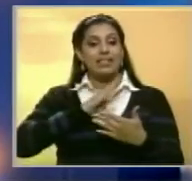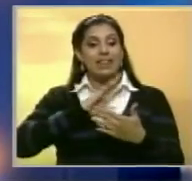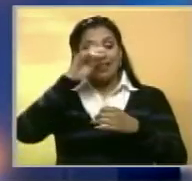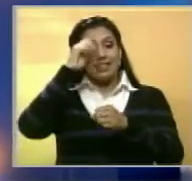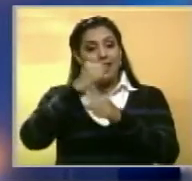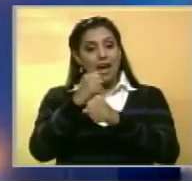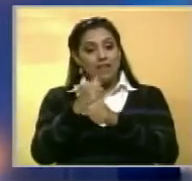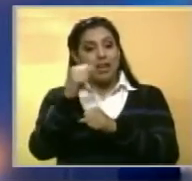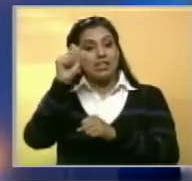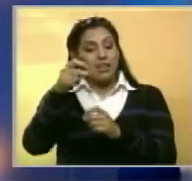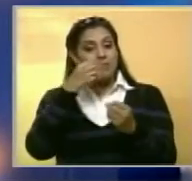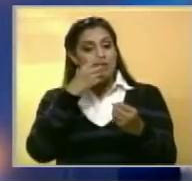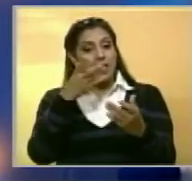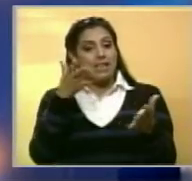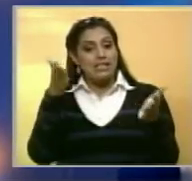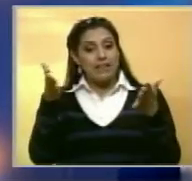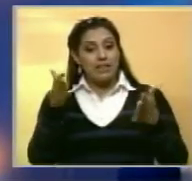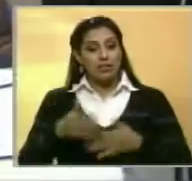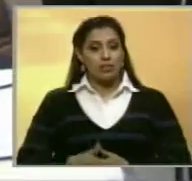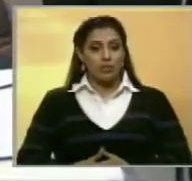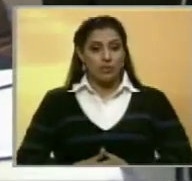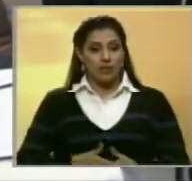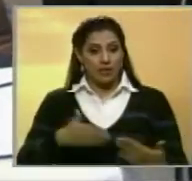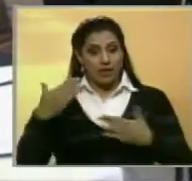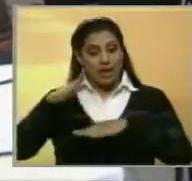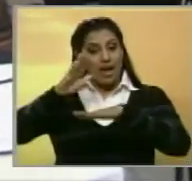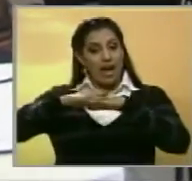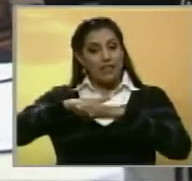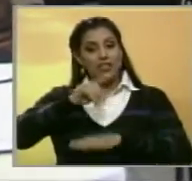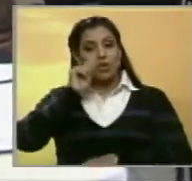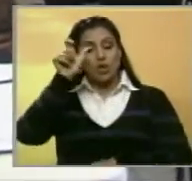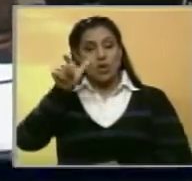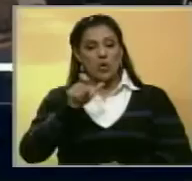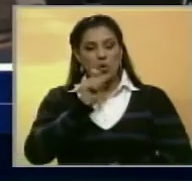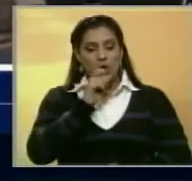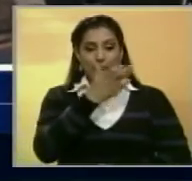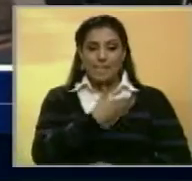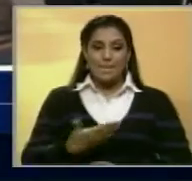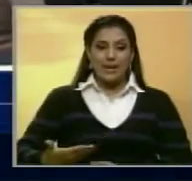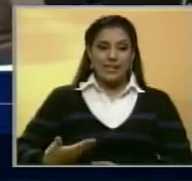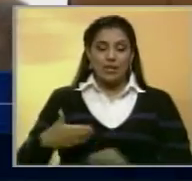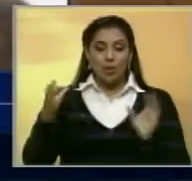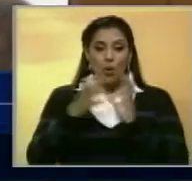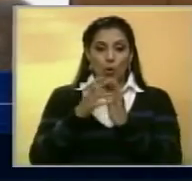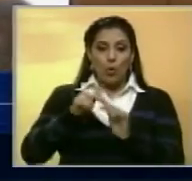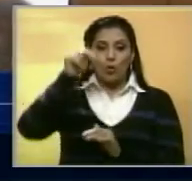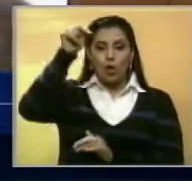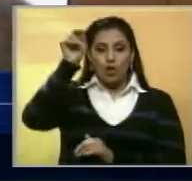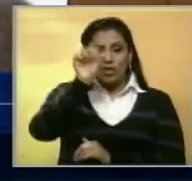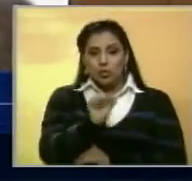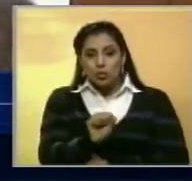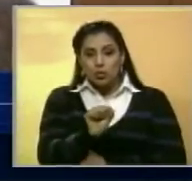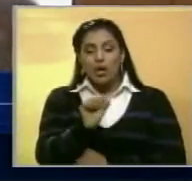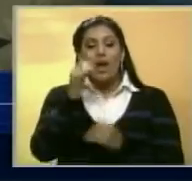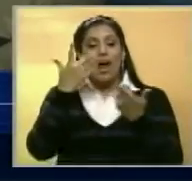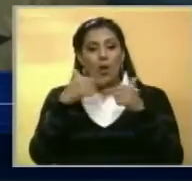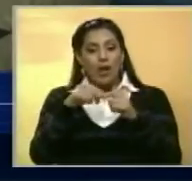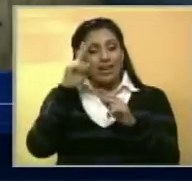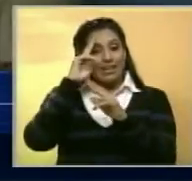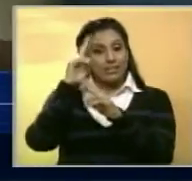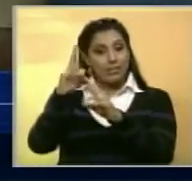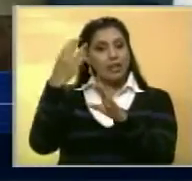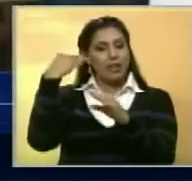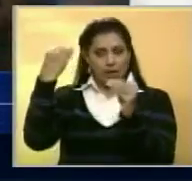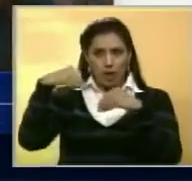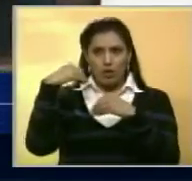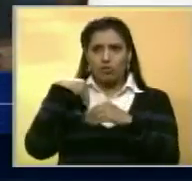la operatividad y efectividad del servicio. El anuncio lo hizo John Escalona, presidente del Bloque Norte Sur, advirtiendo que por respeto a ese